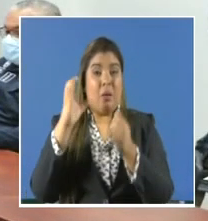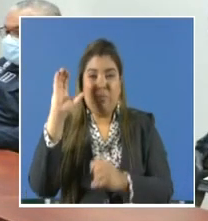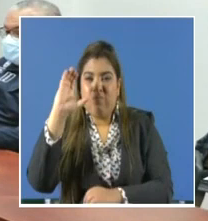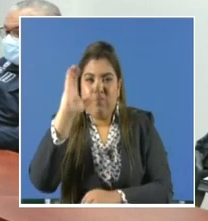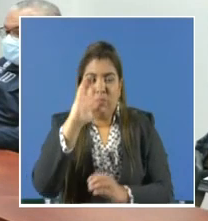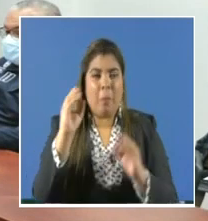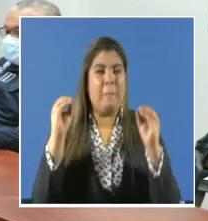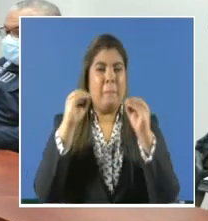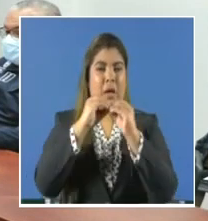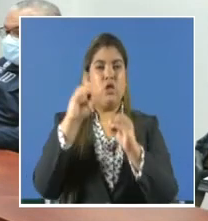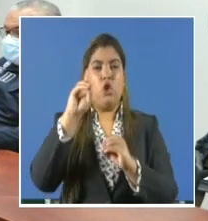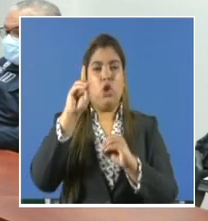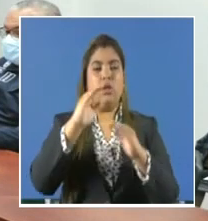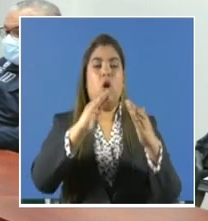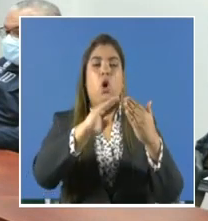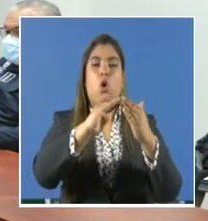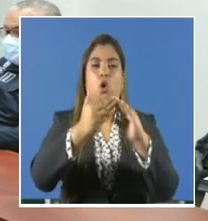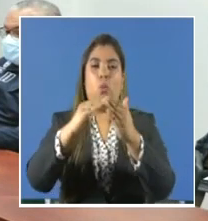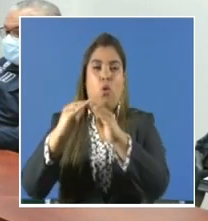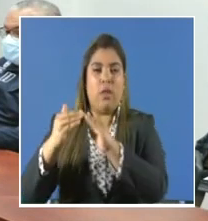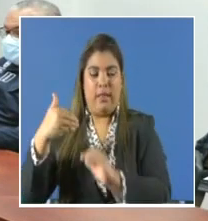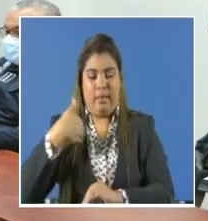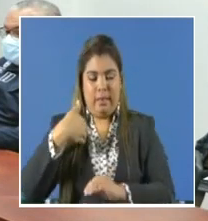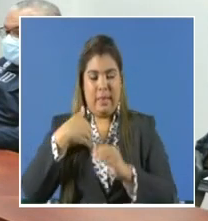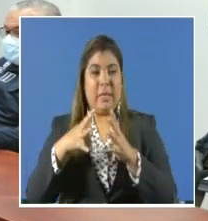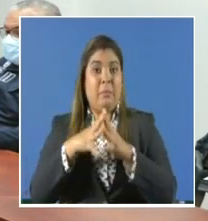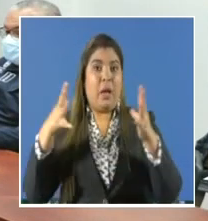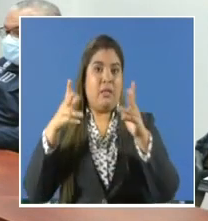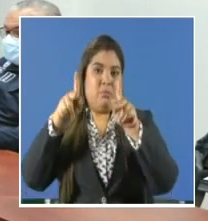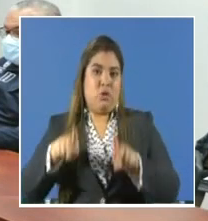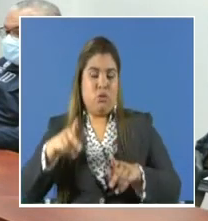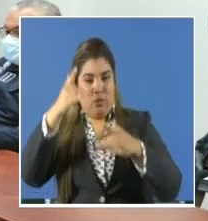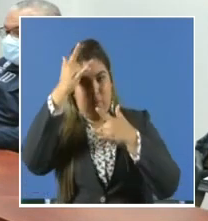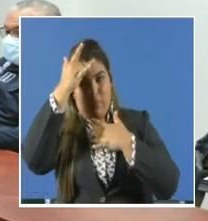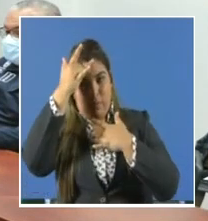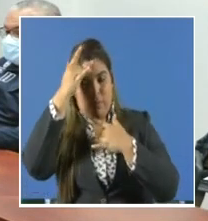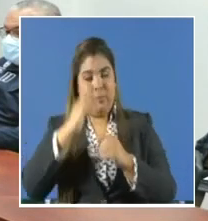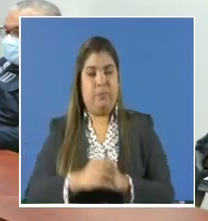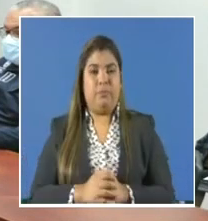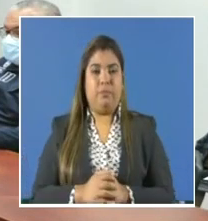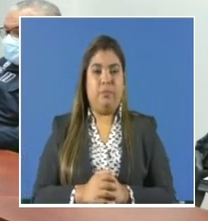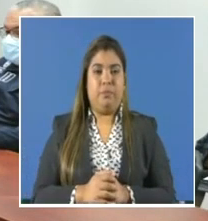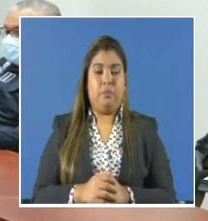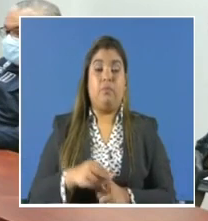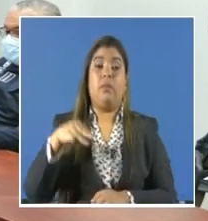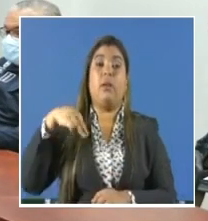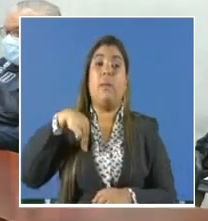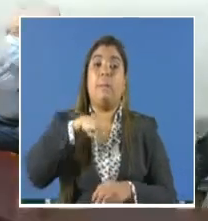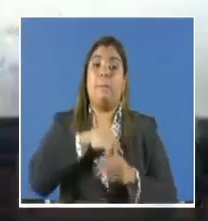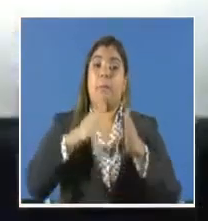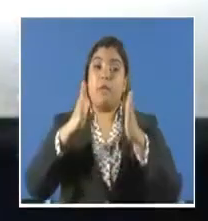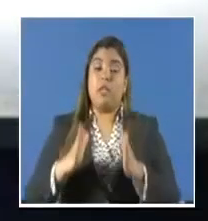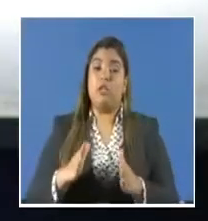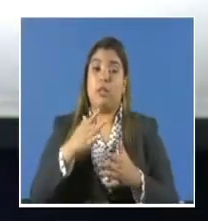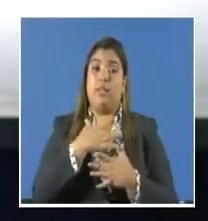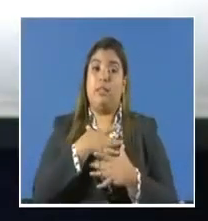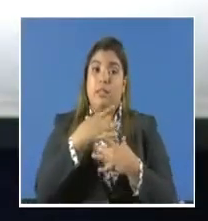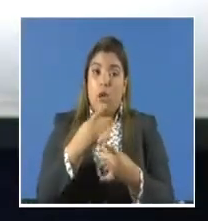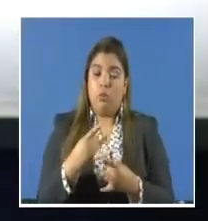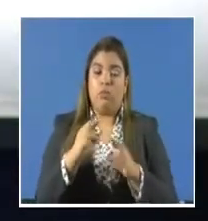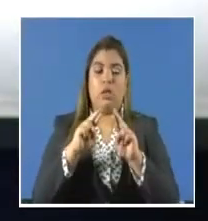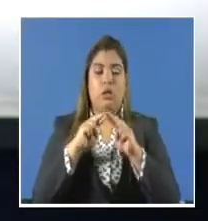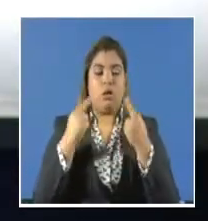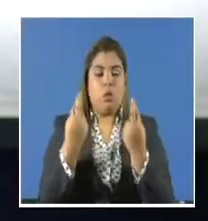detectado mayor número de casos. También el Ministro de Salud, Luis Francisco Sucre, se reunió con los